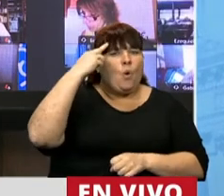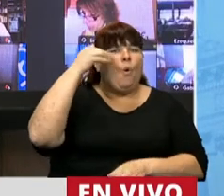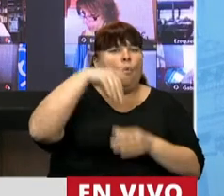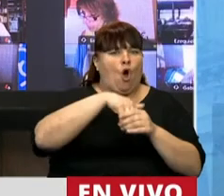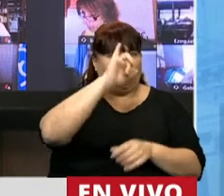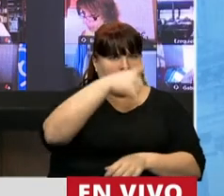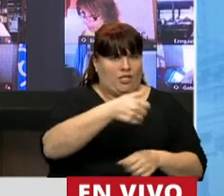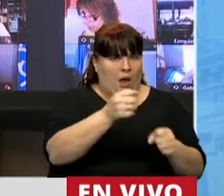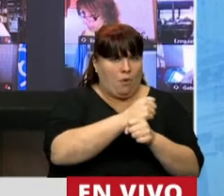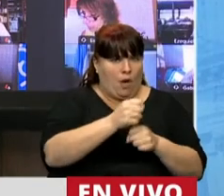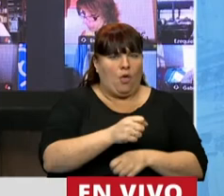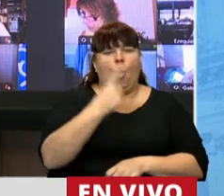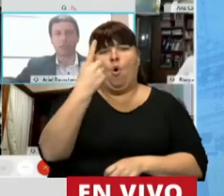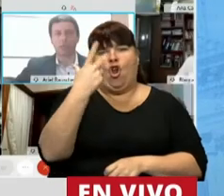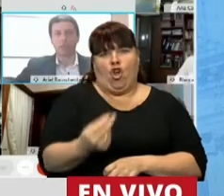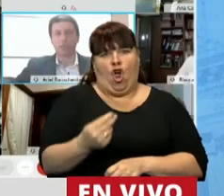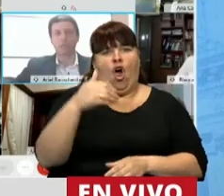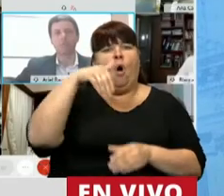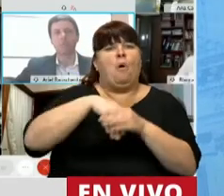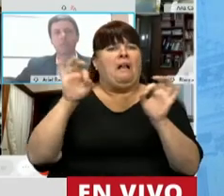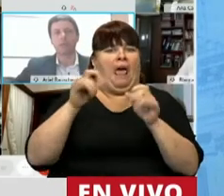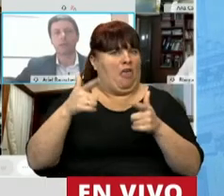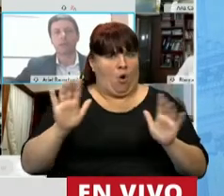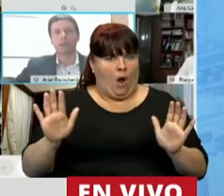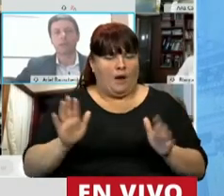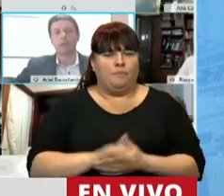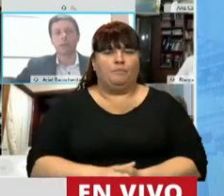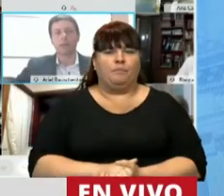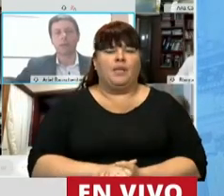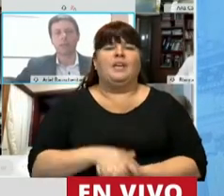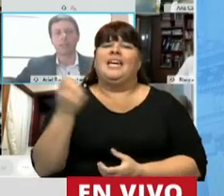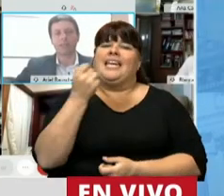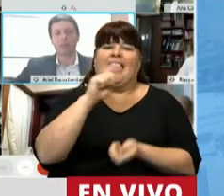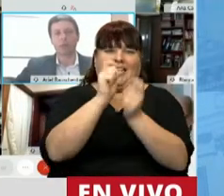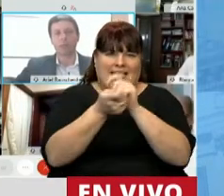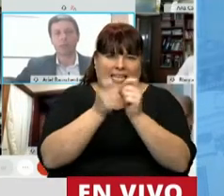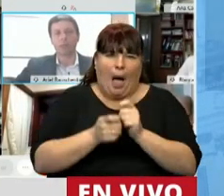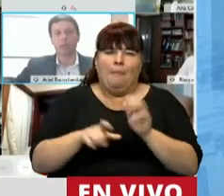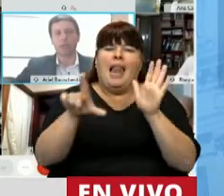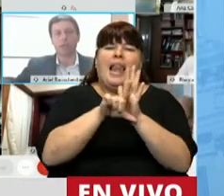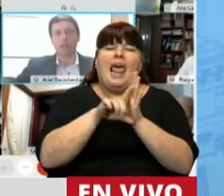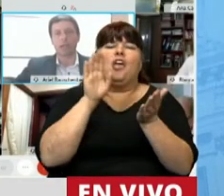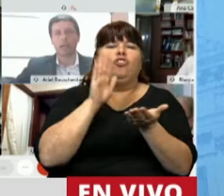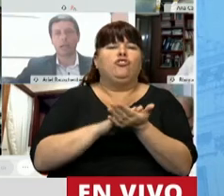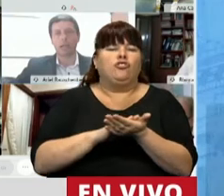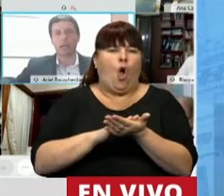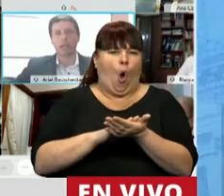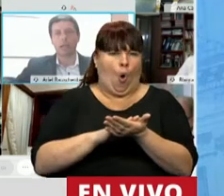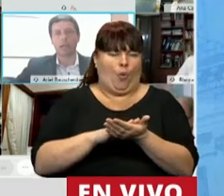afirmativos, ninguno negativo, ninguna abstención, que busca modificar ciertas normas respecto a la